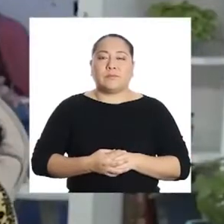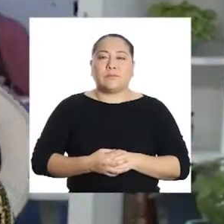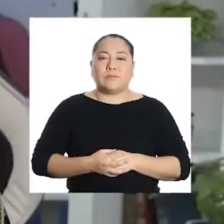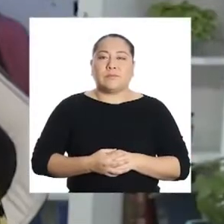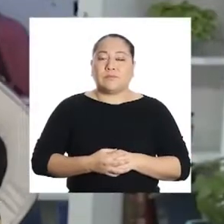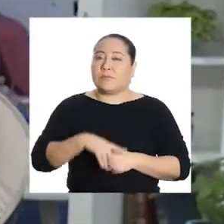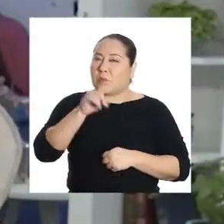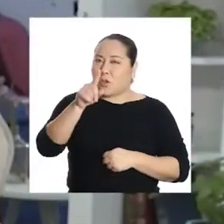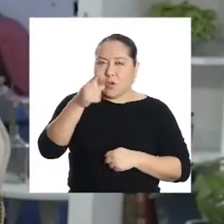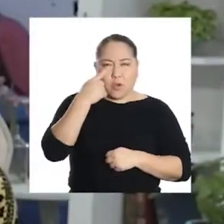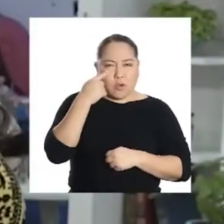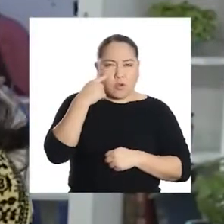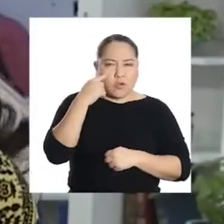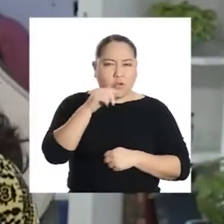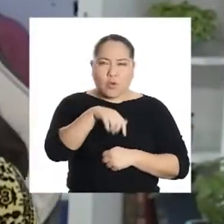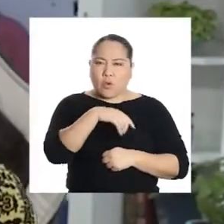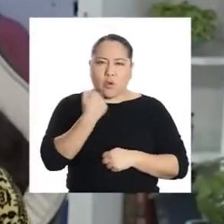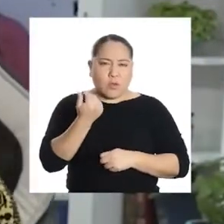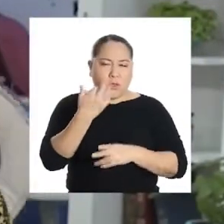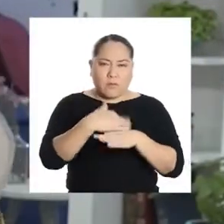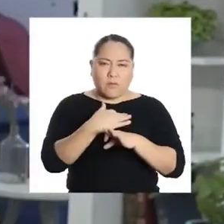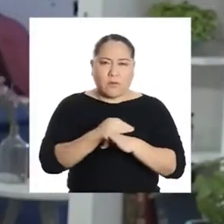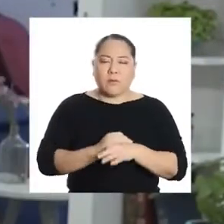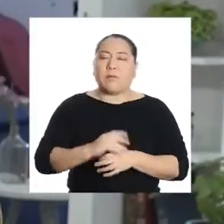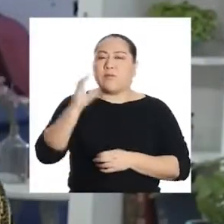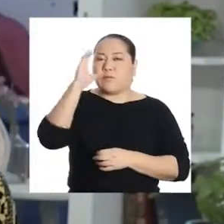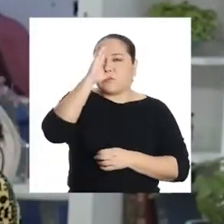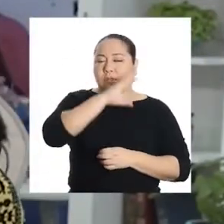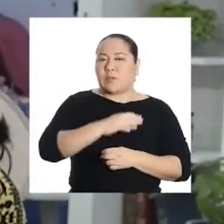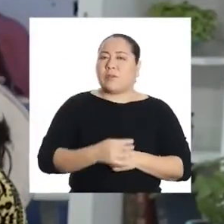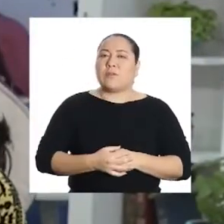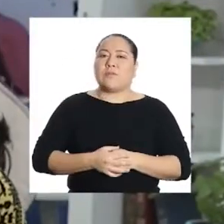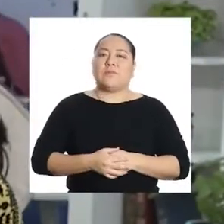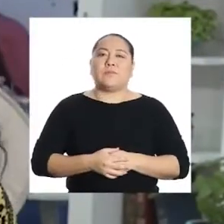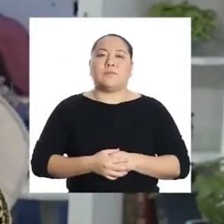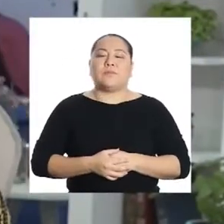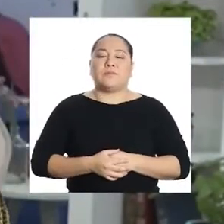¿Y conoces algún modelo? Buscando